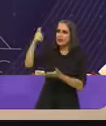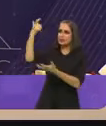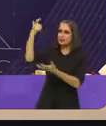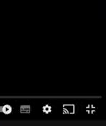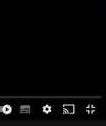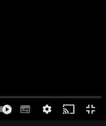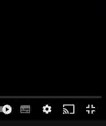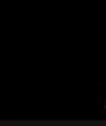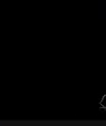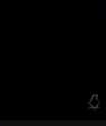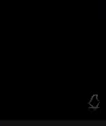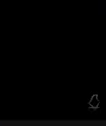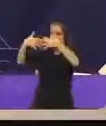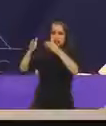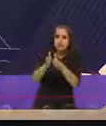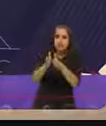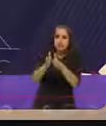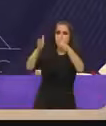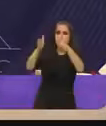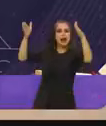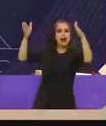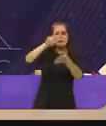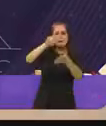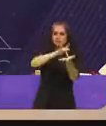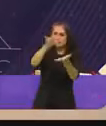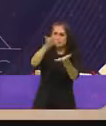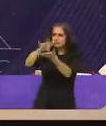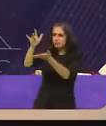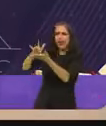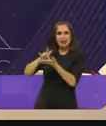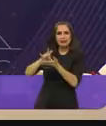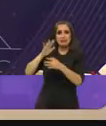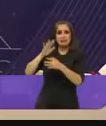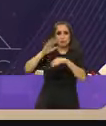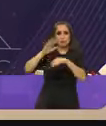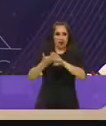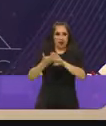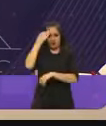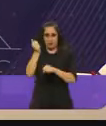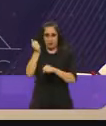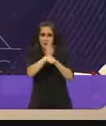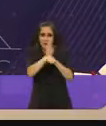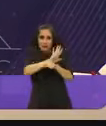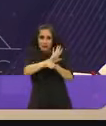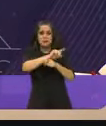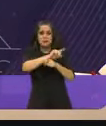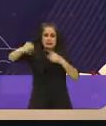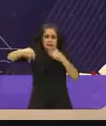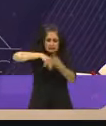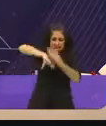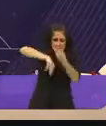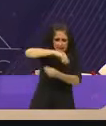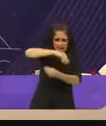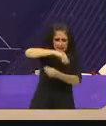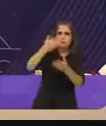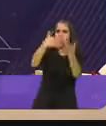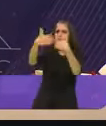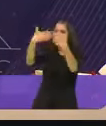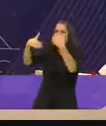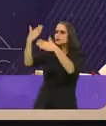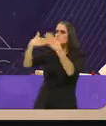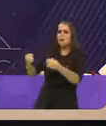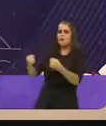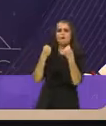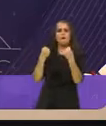comerciantes que después de la pandemia lograron salir adelante con fuerza